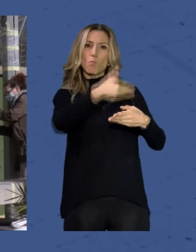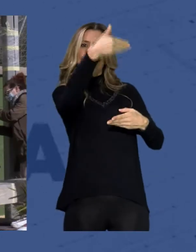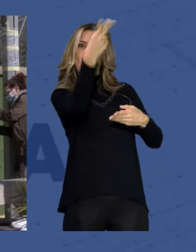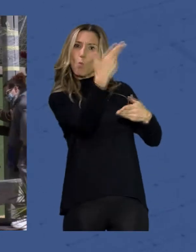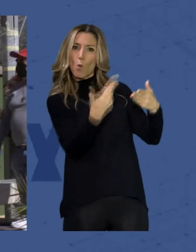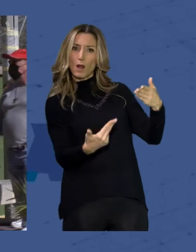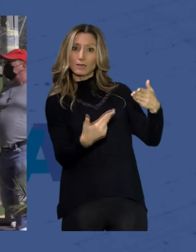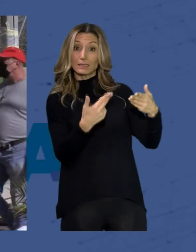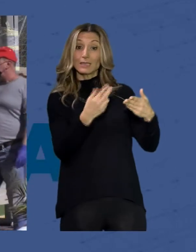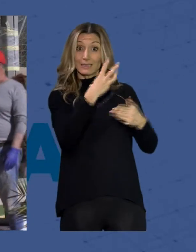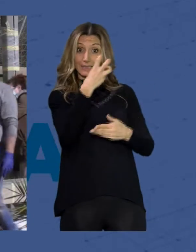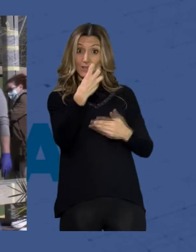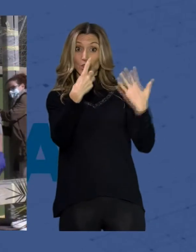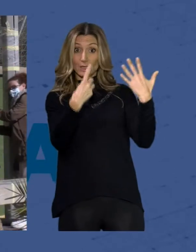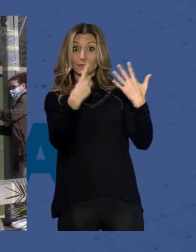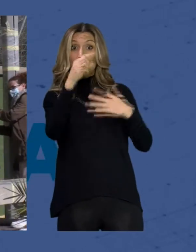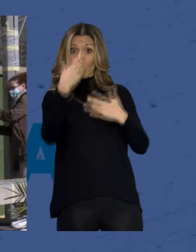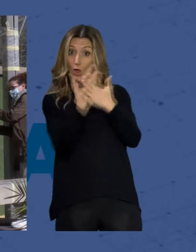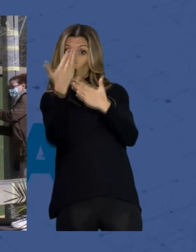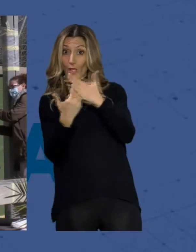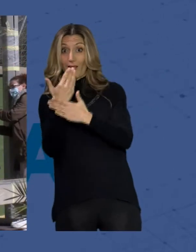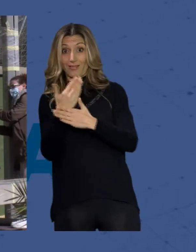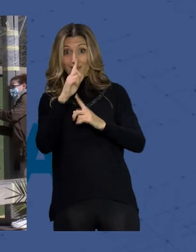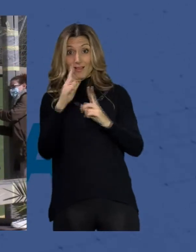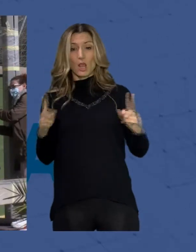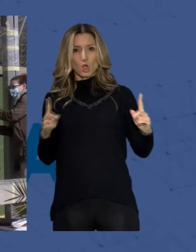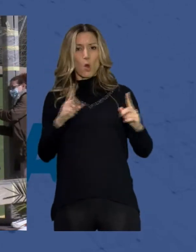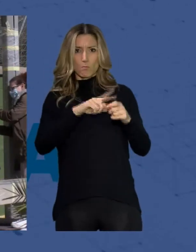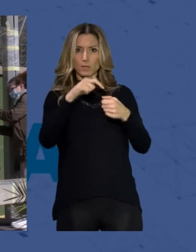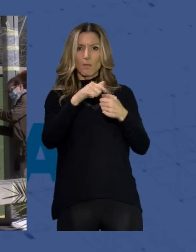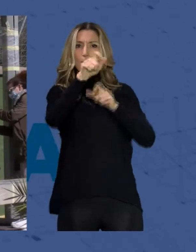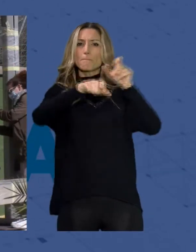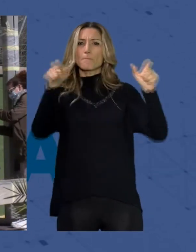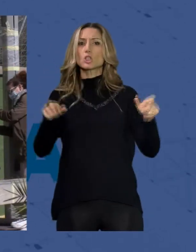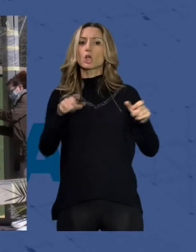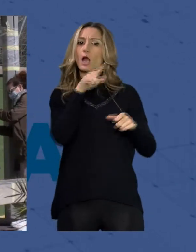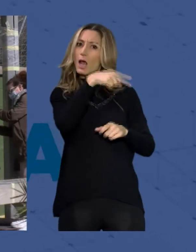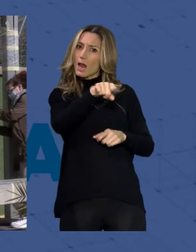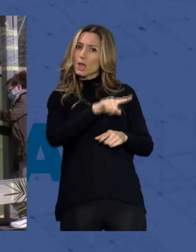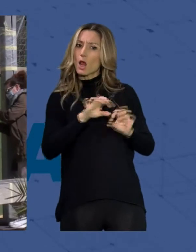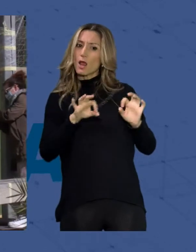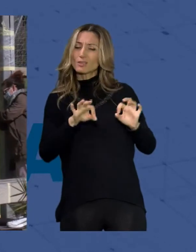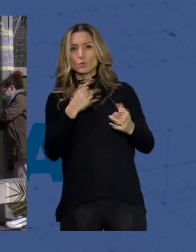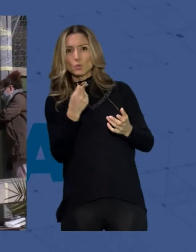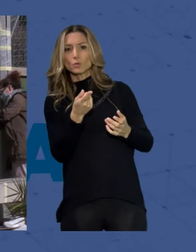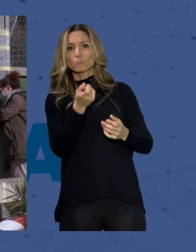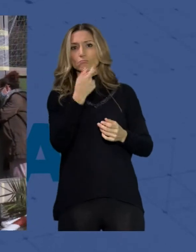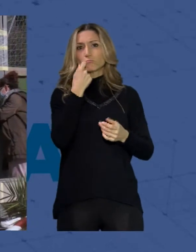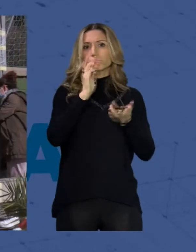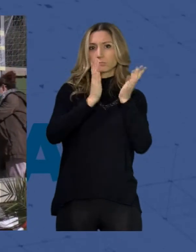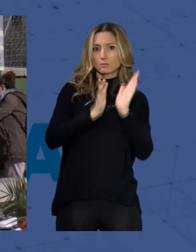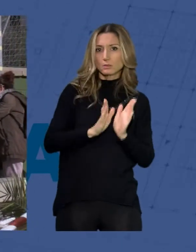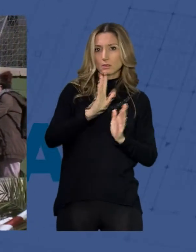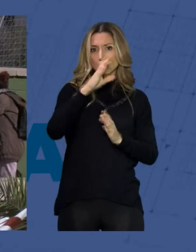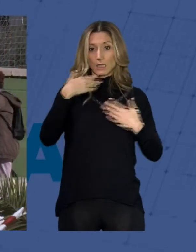visible los 365 días al año están participando personas que están bajo un tratamiento de salud mental que